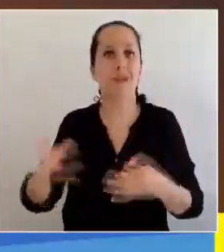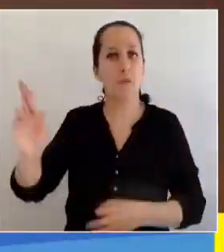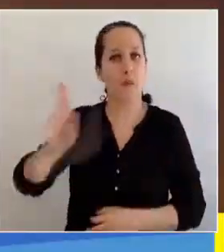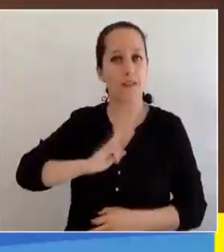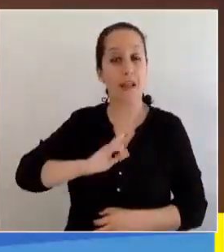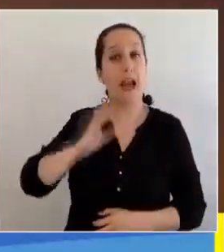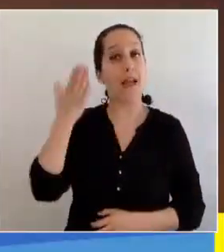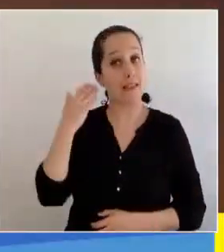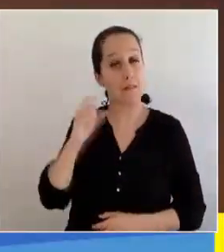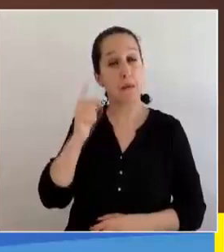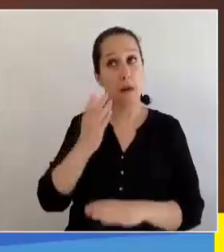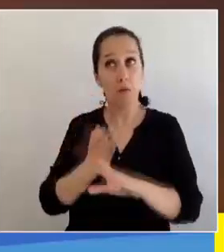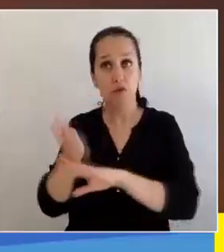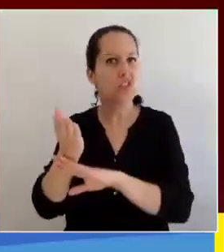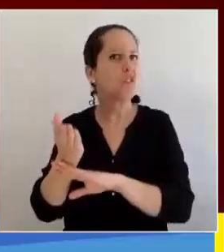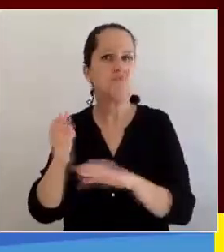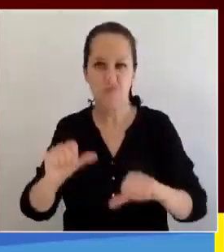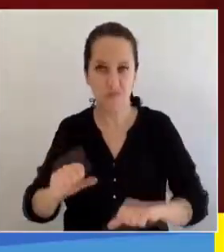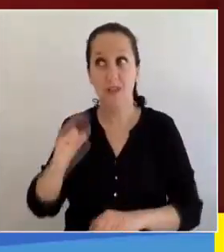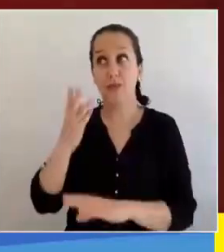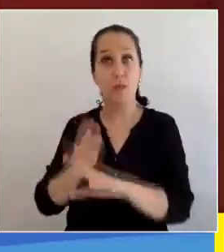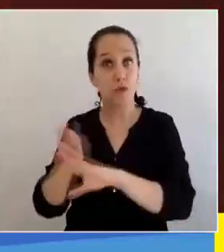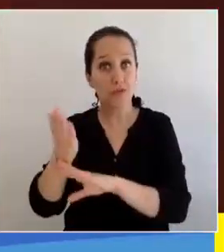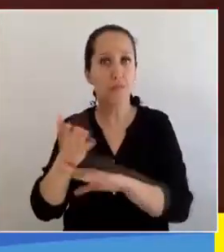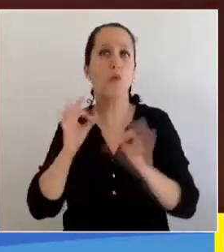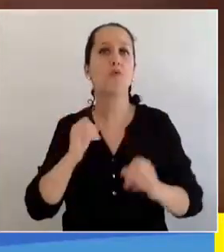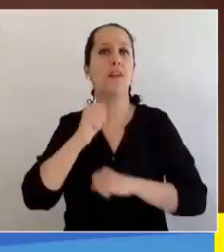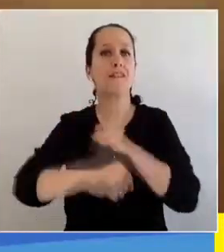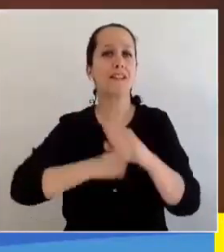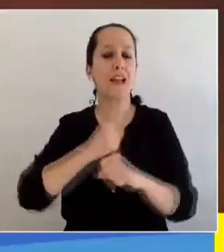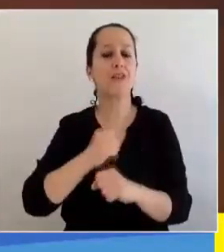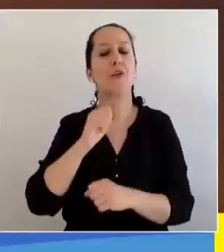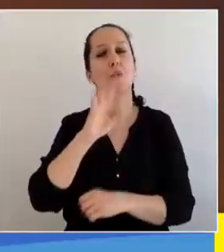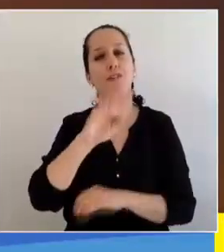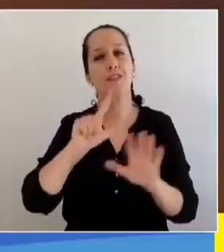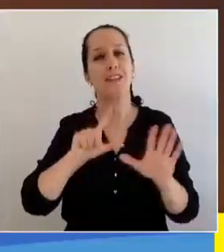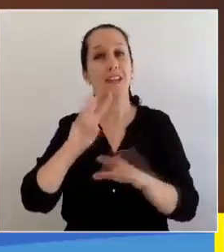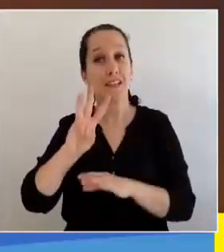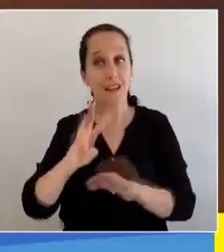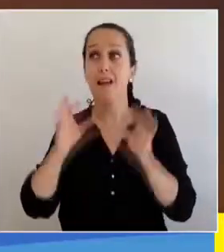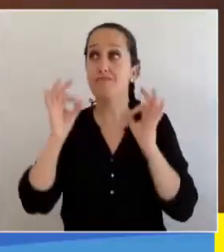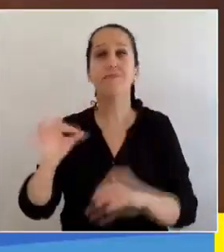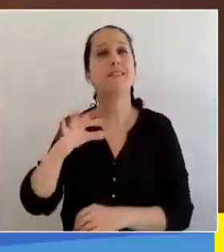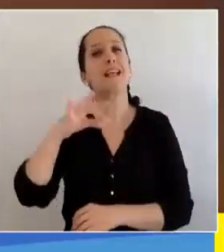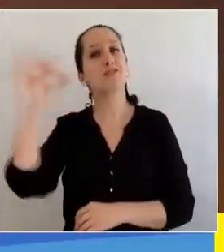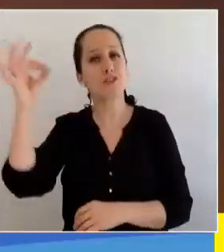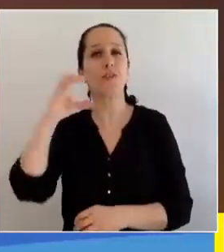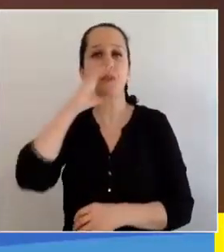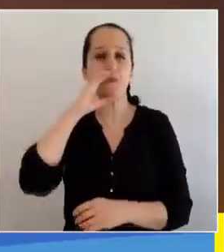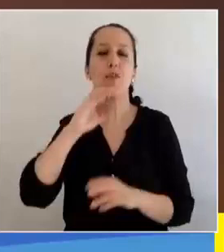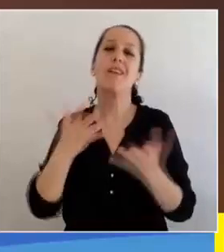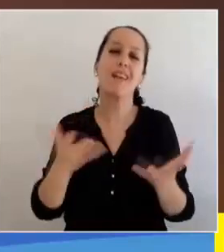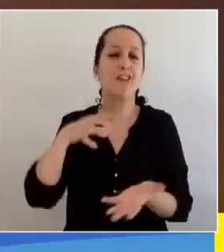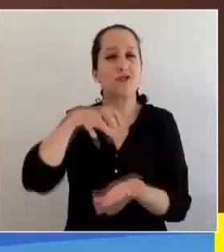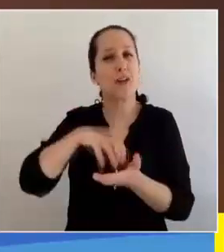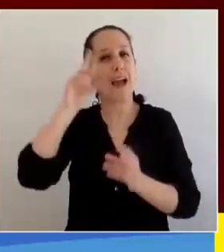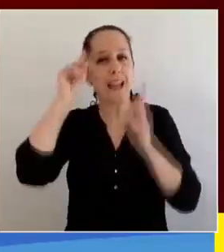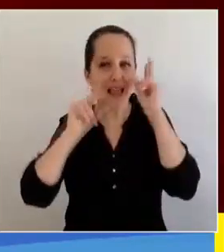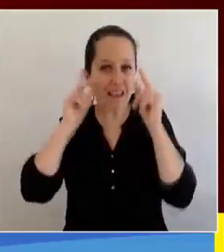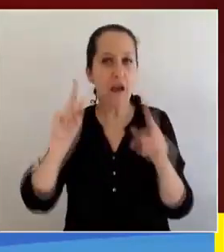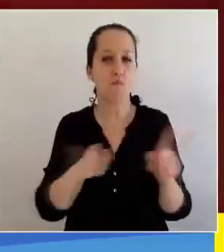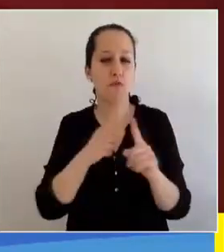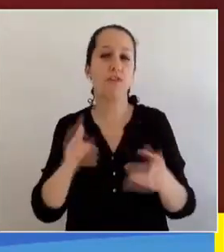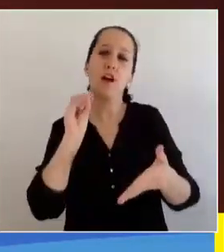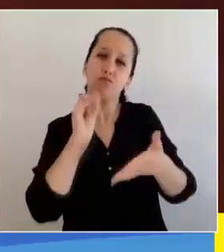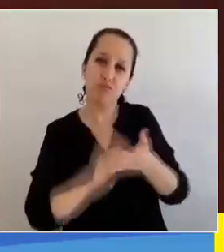después de la segunda postulación y en el marco de nuestros 473 años, hemos sido seleccionados como Ciudad Creativa de la Música